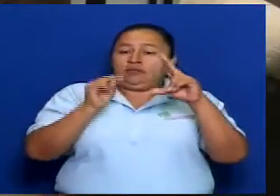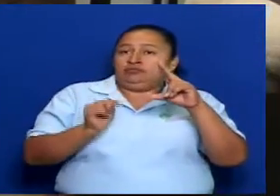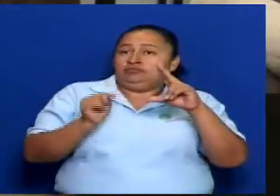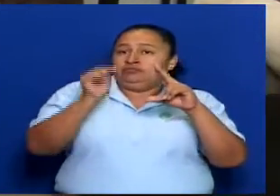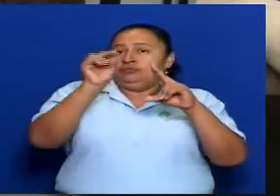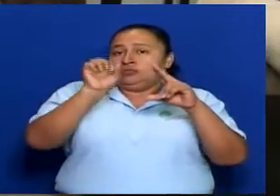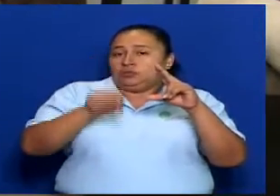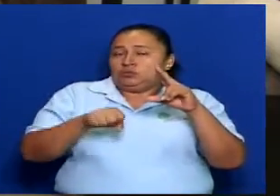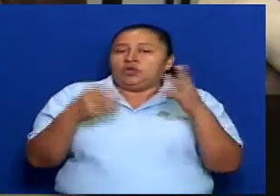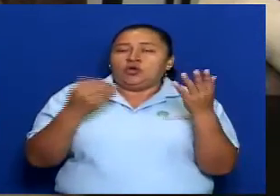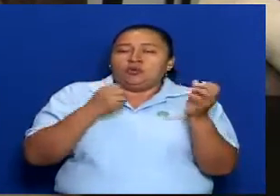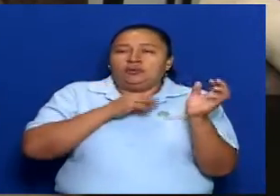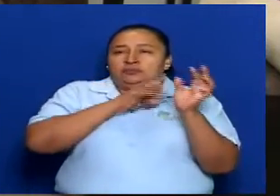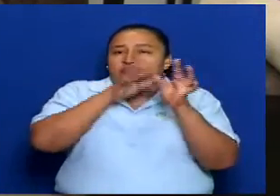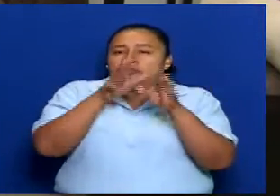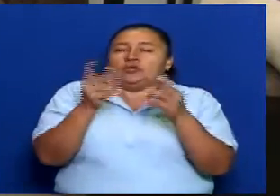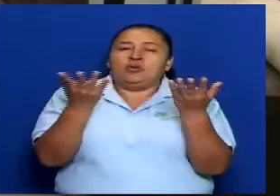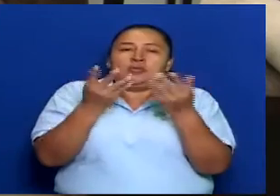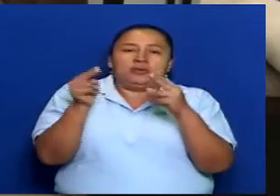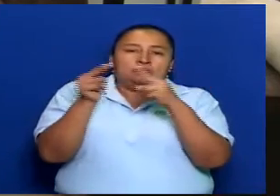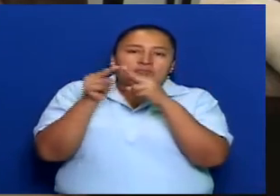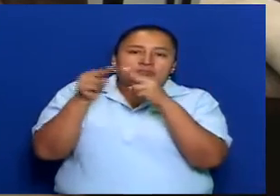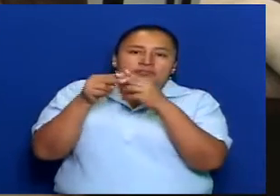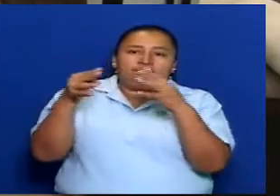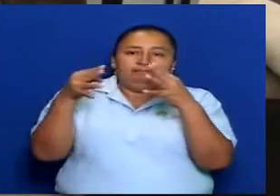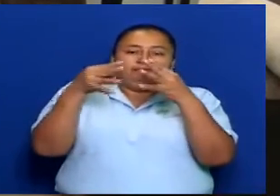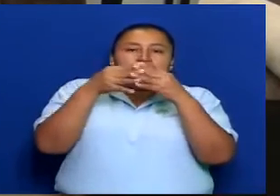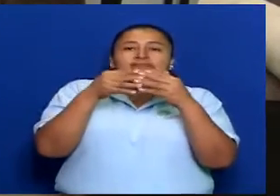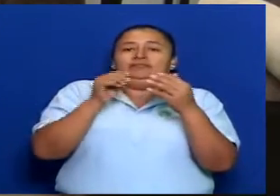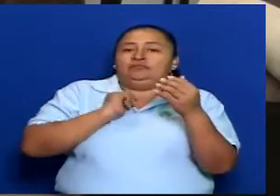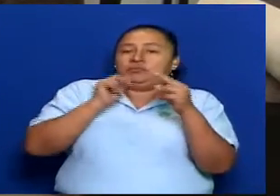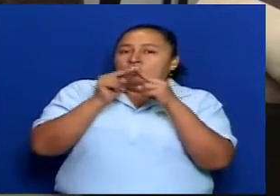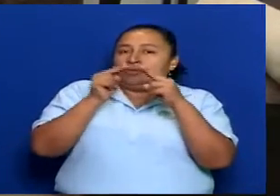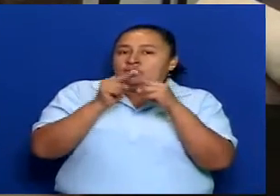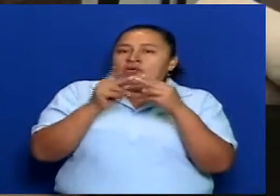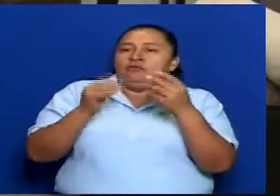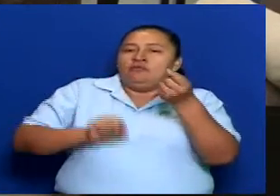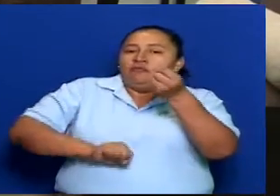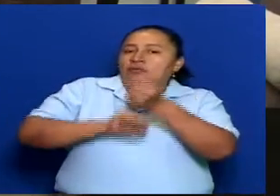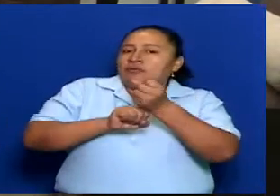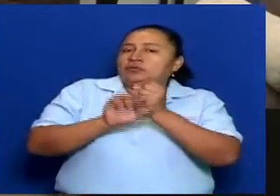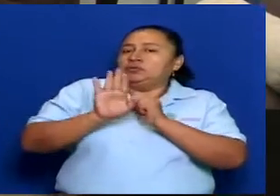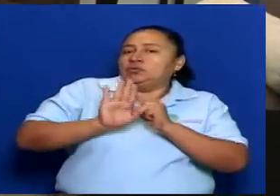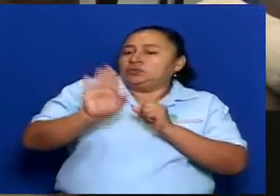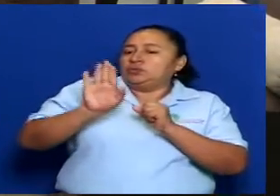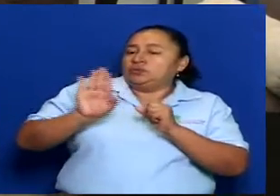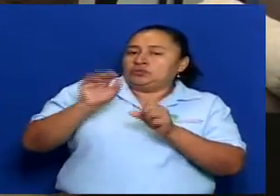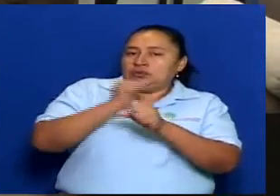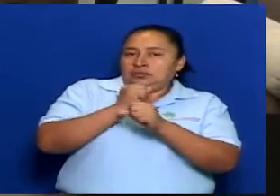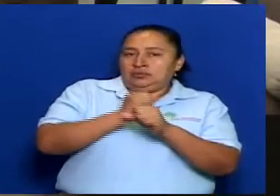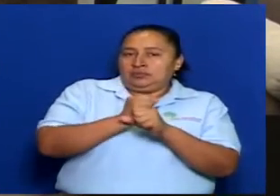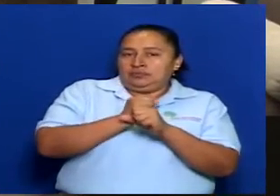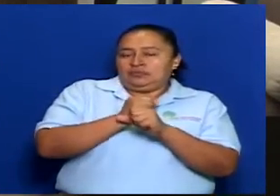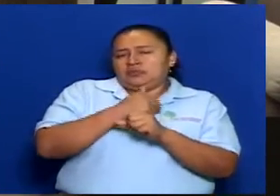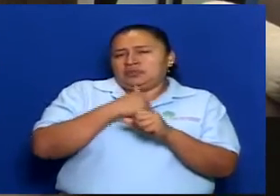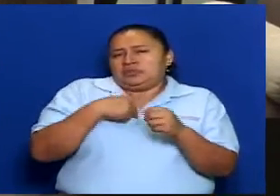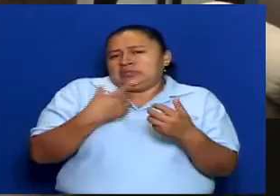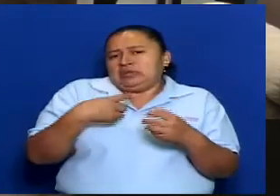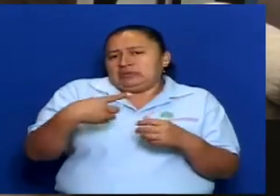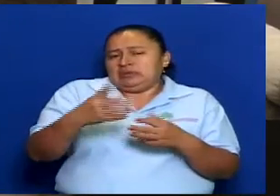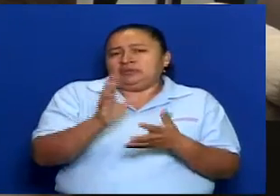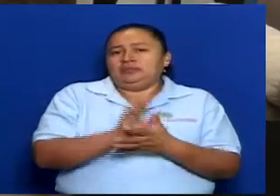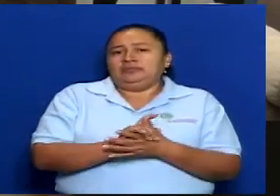llegando allá, cómo estamos vinculándonos, cómo estamos fortaleciendo su trabajo, el quehacer. Y también pues